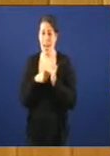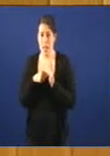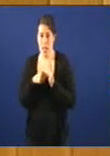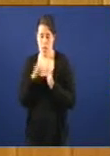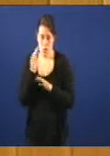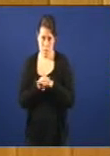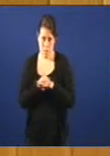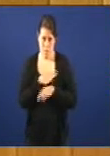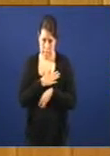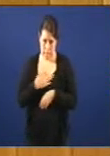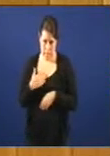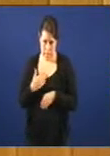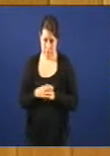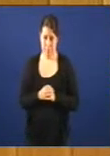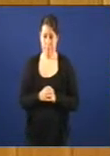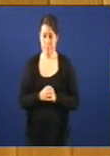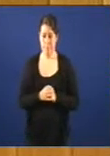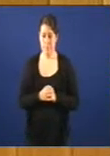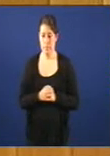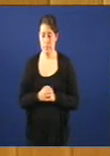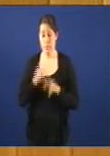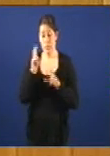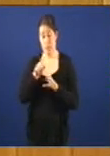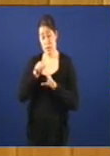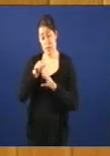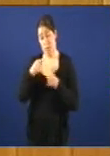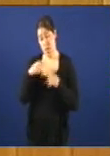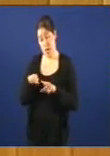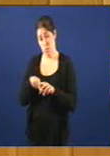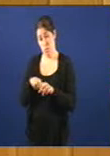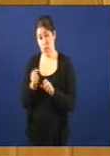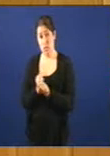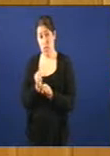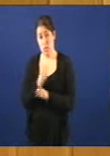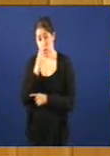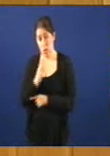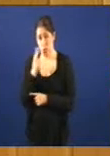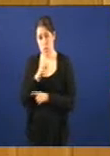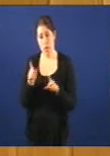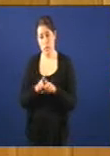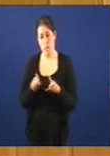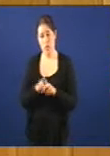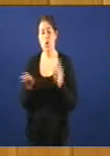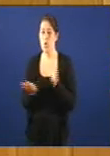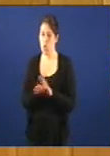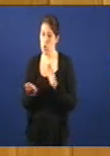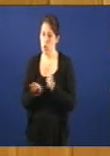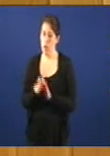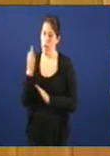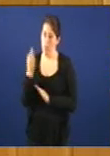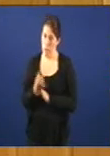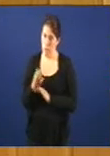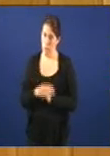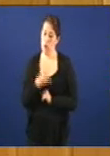legalidade e en cuanto as perdas dos postos de traballo hai o compromiso da empresa de manter os postos de traballo